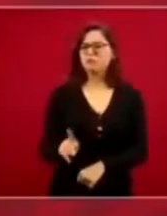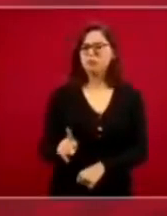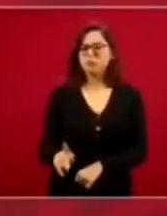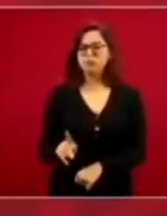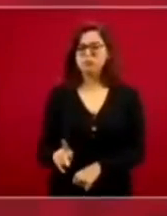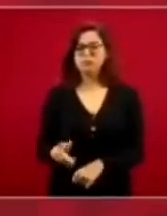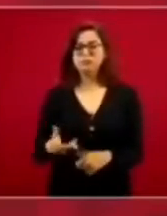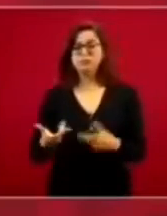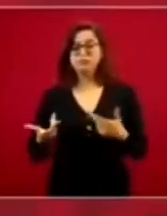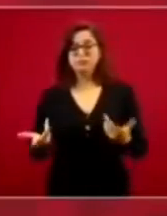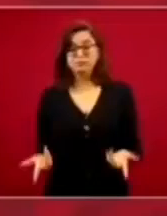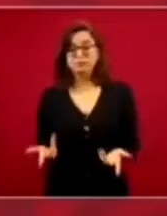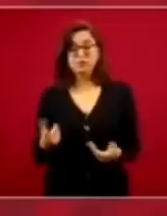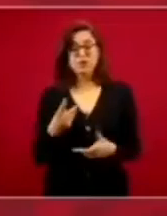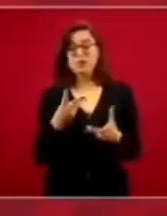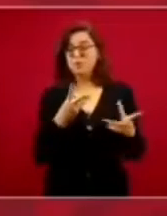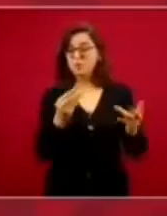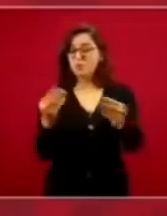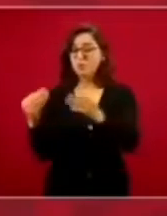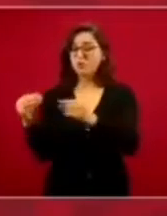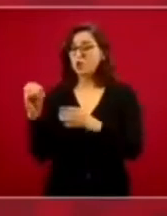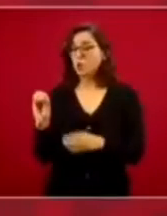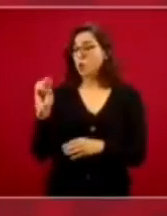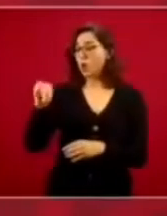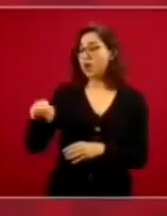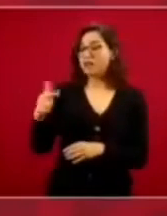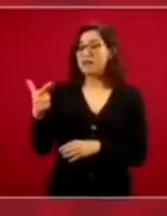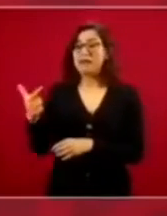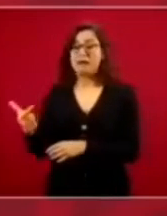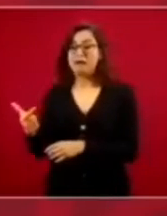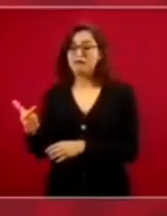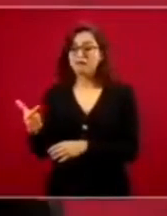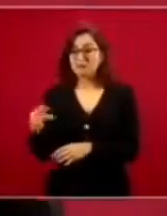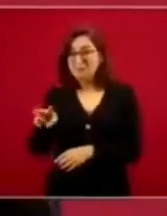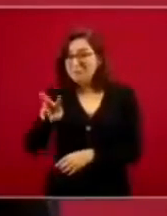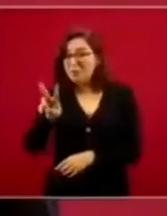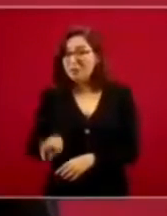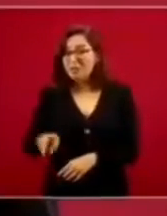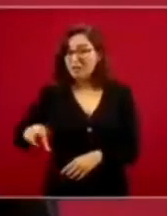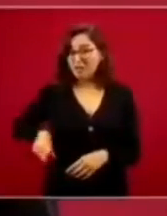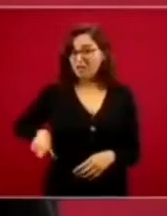organizaciones llamadas no gubernamentales no lo eran,